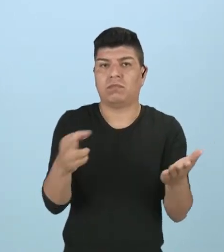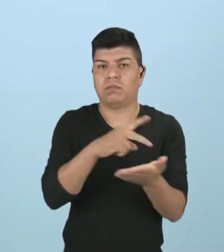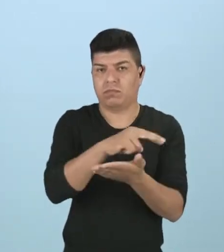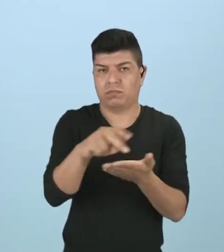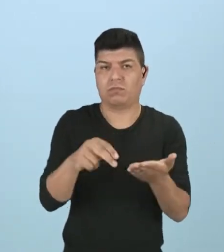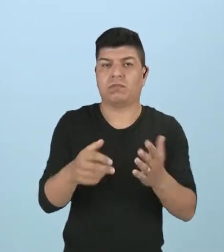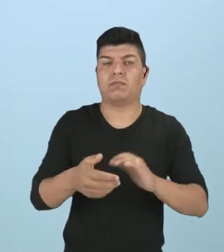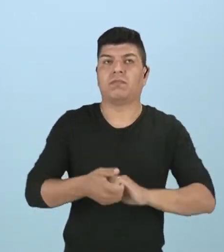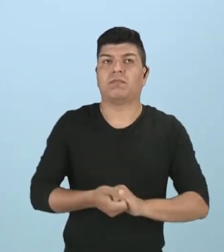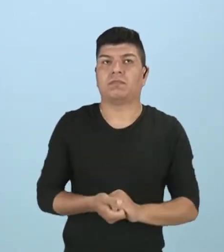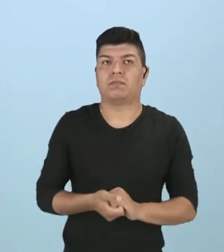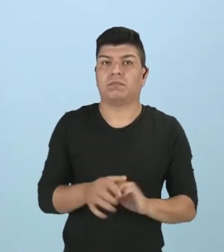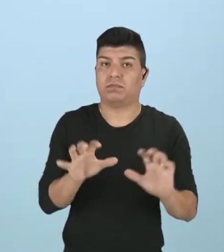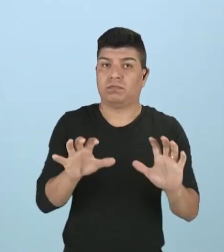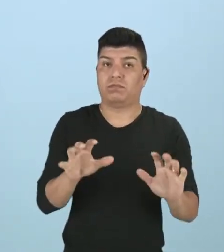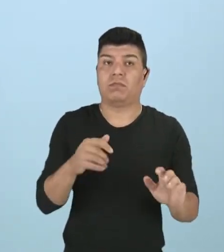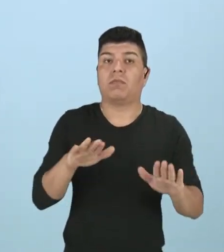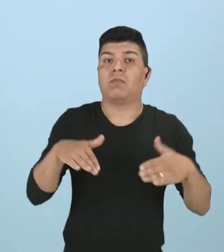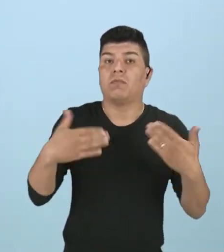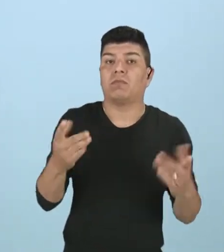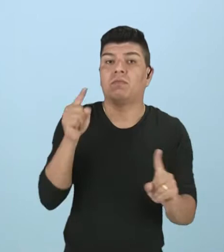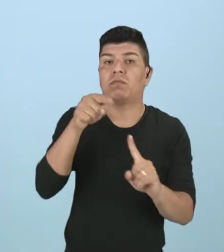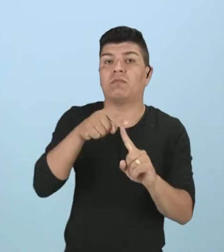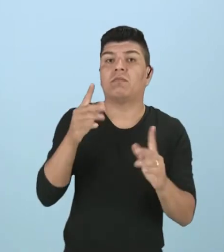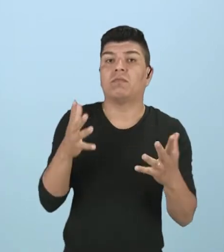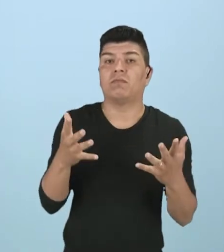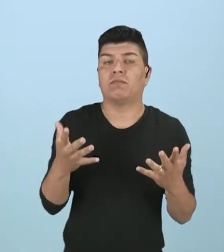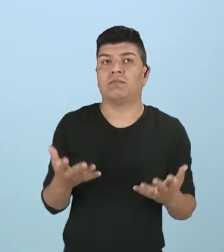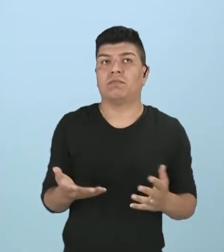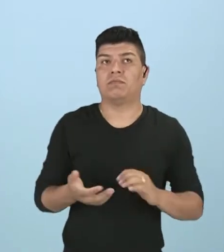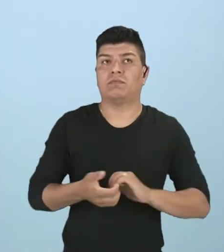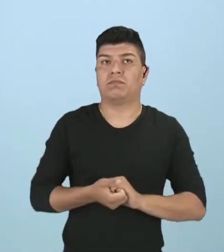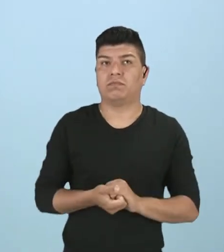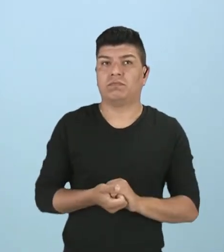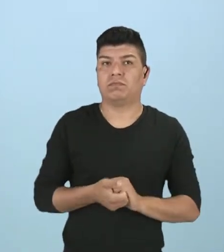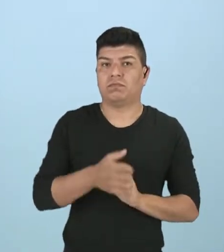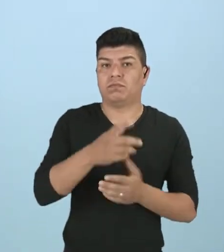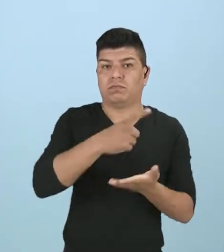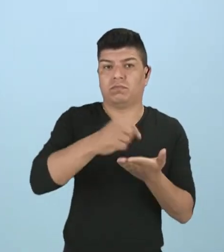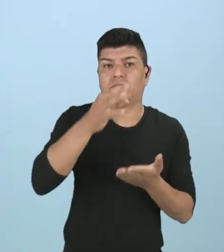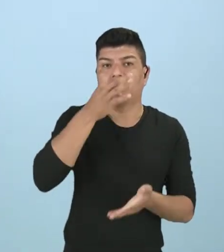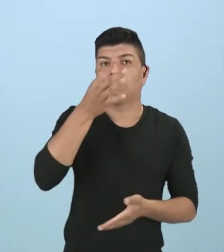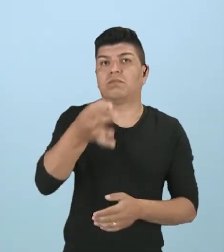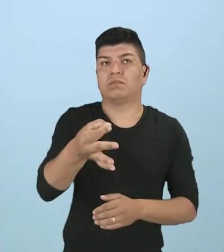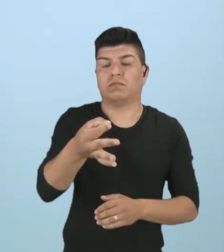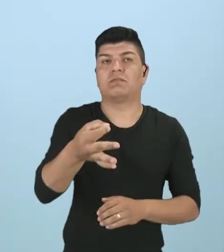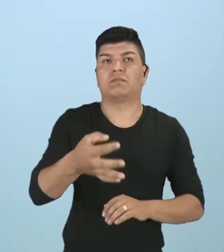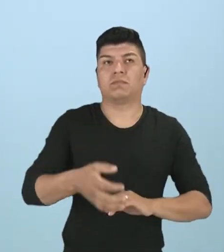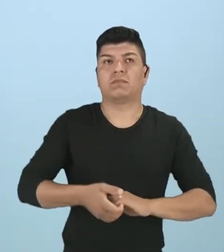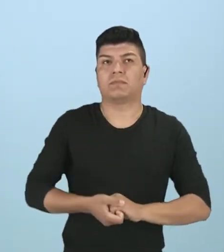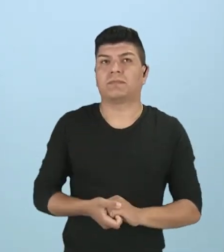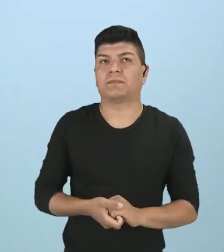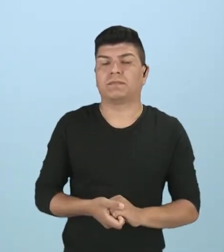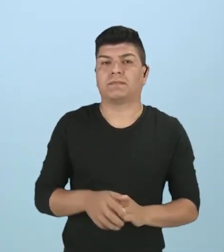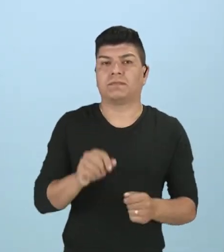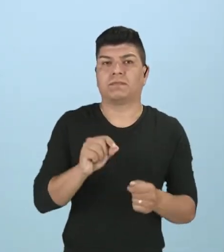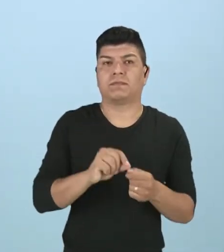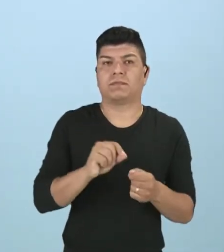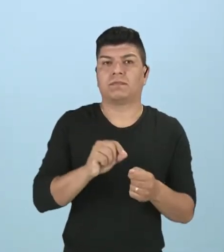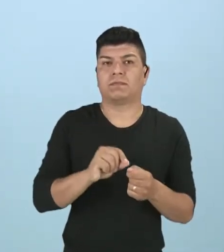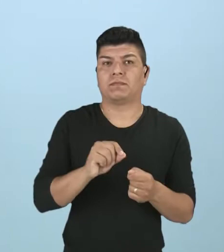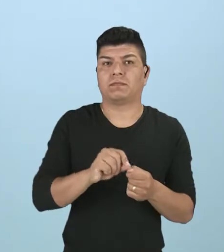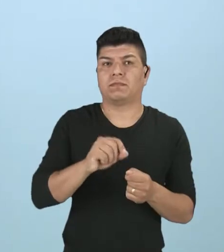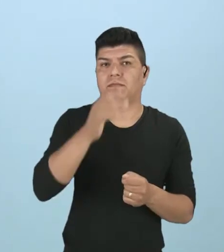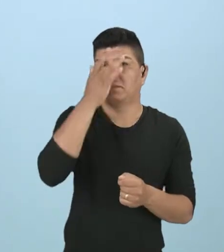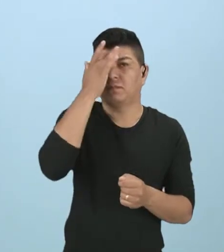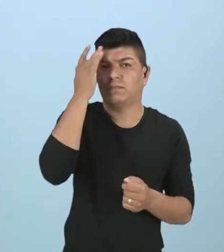en fin. Entonces, ¿cuál es el objetivo del artículo de opinión? hacer con que